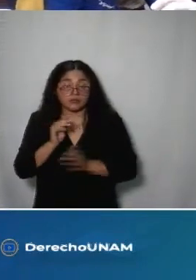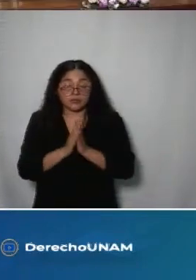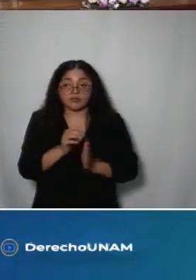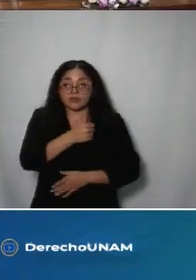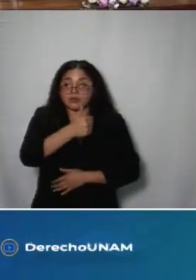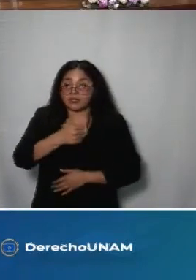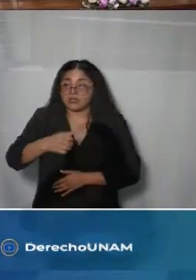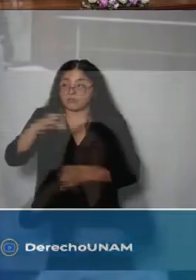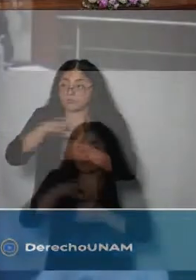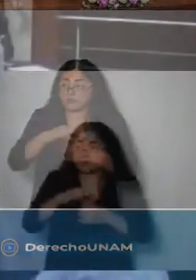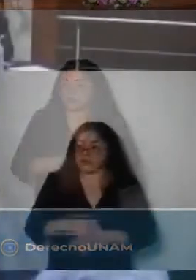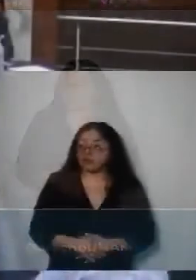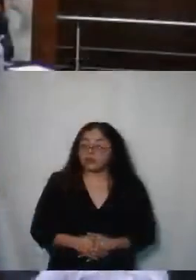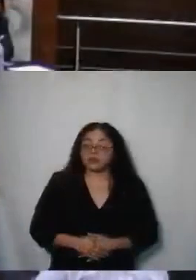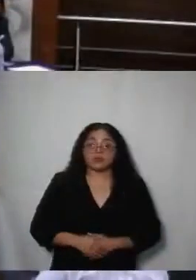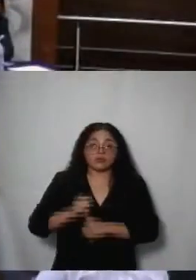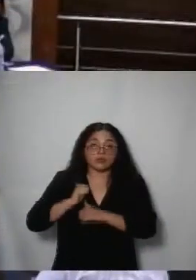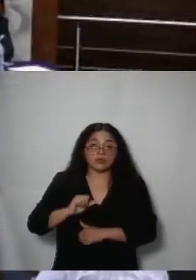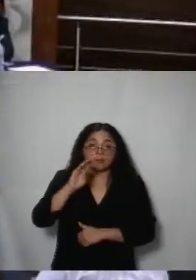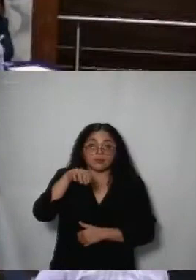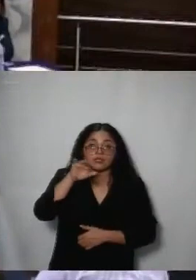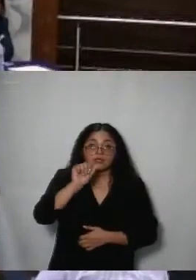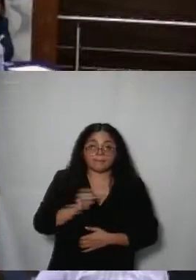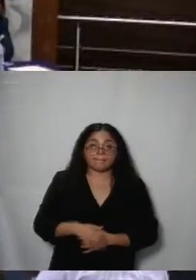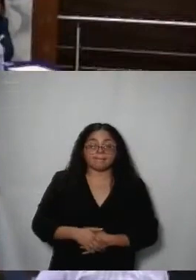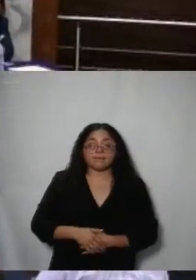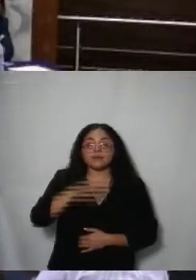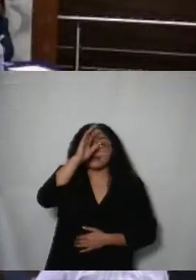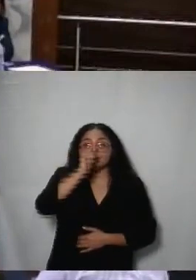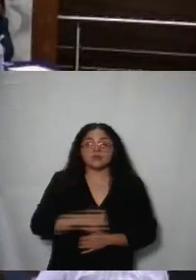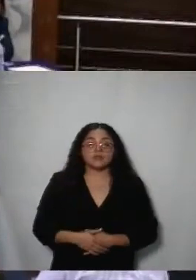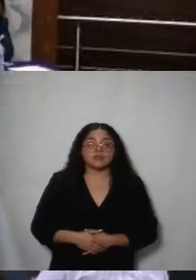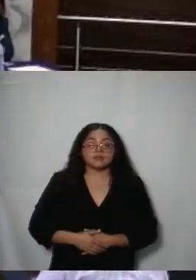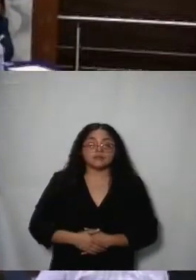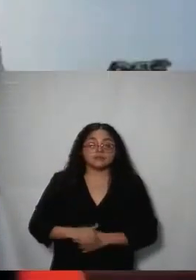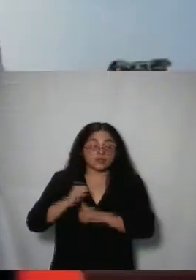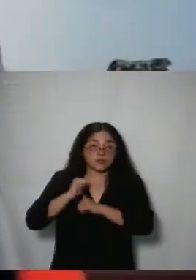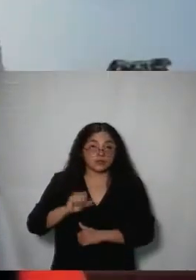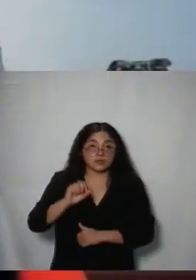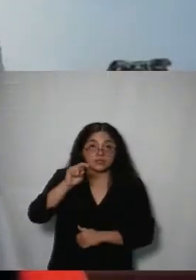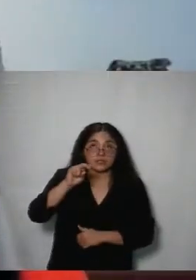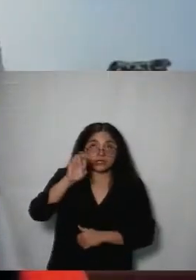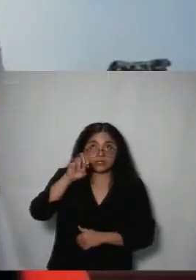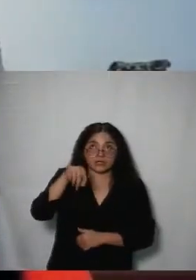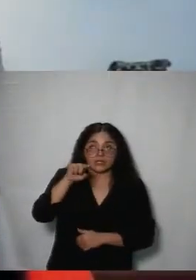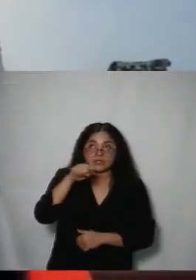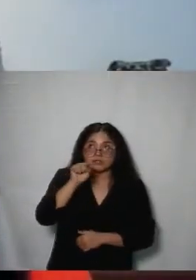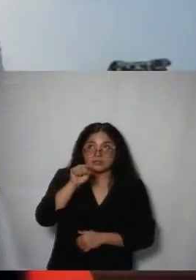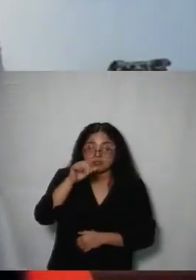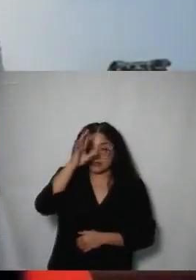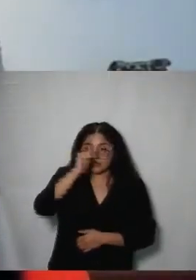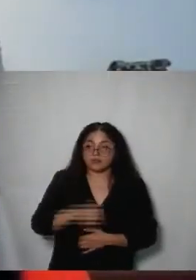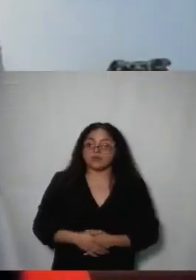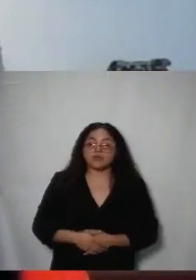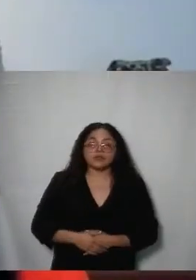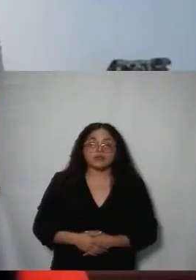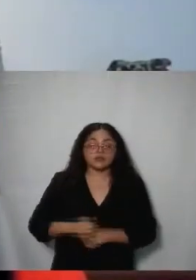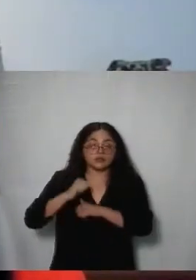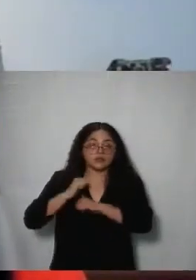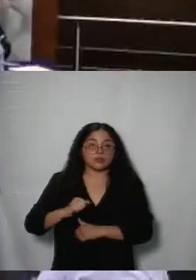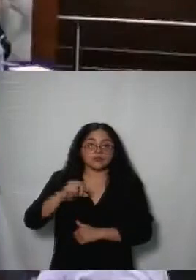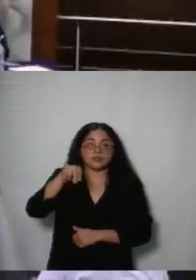comisionados les solicito expresar el sentido de su voto comisionado bonilla a favor comisionada enriquez a favor